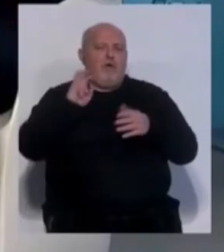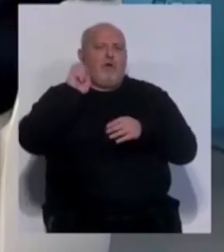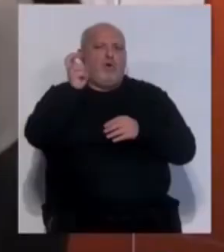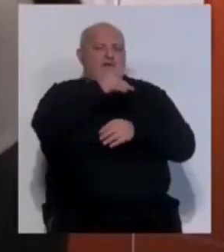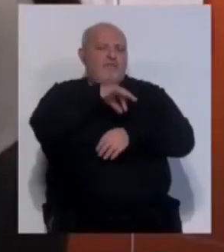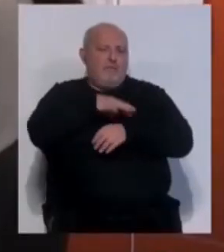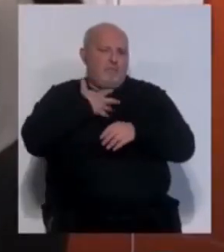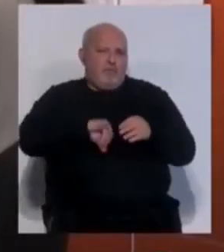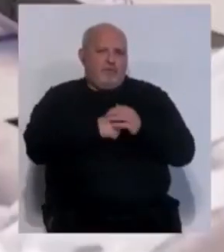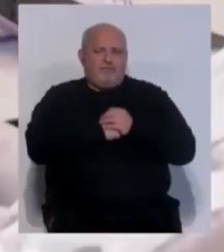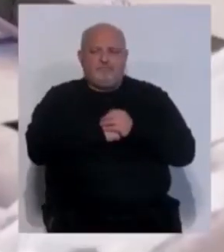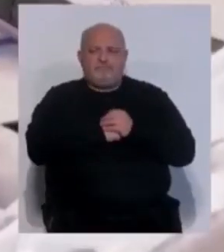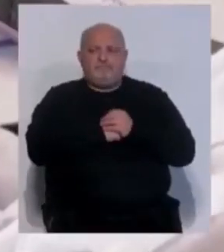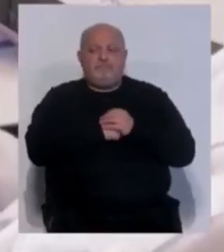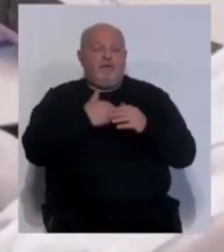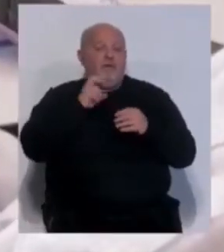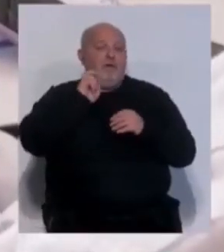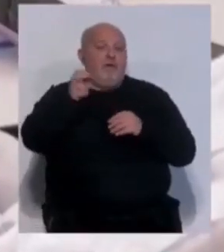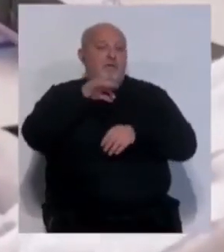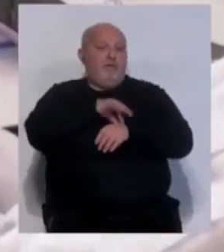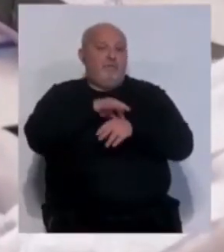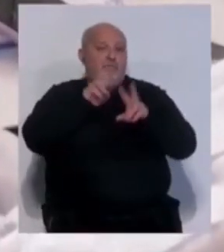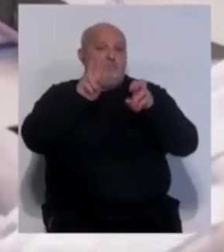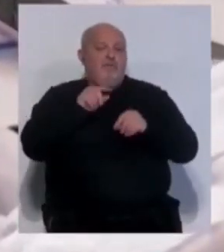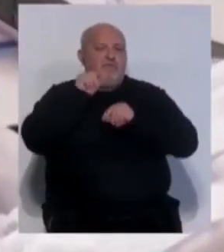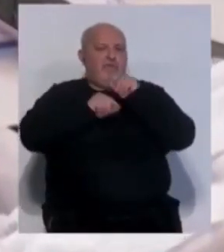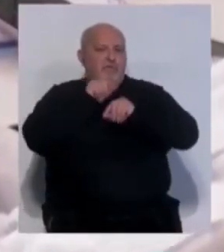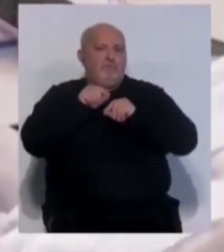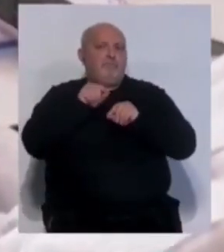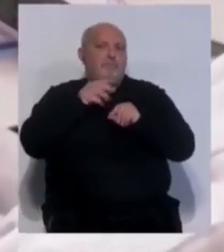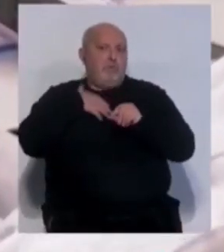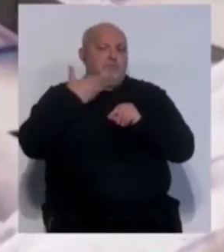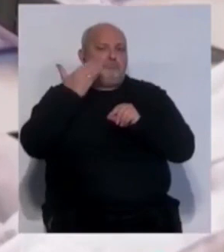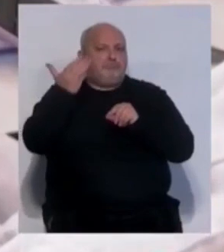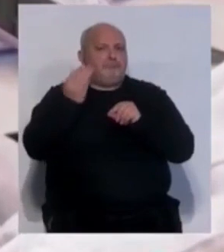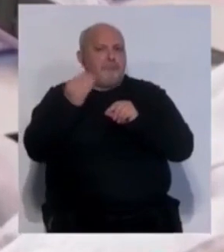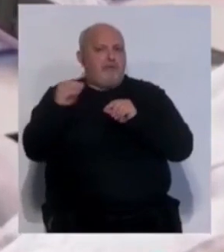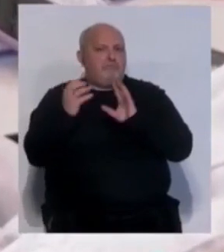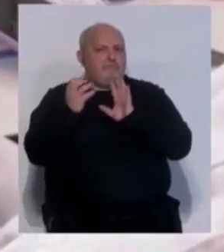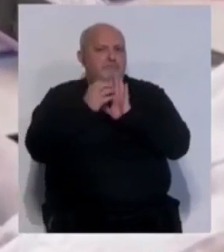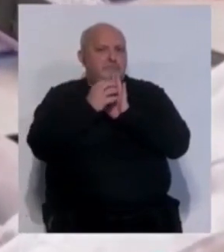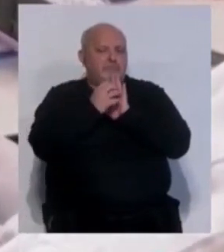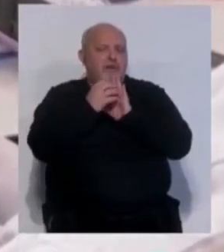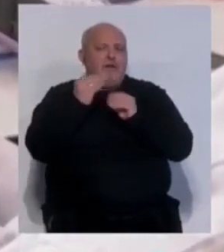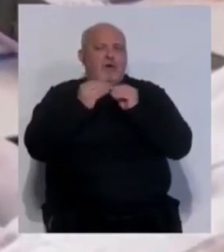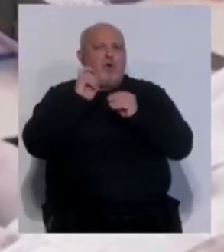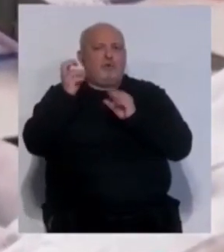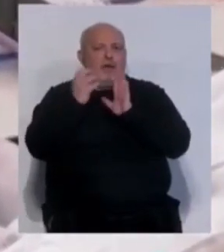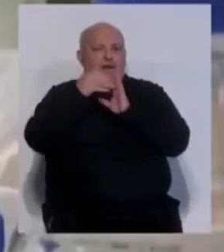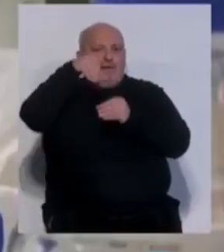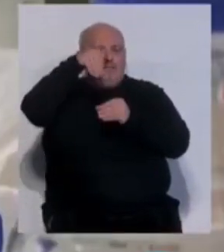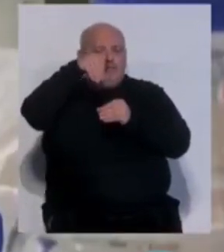otras enfermedades. A lo mejor lo aplicamos, por ejemplo, a enfermedades infecciosas y me quedo ahí. Hemos pedido la mejor financiación para hacer otras